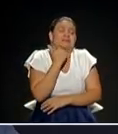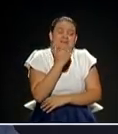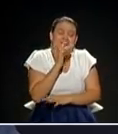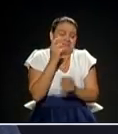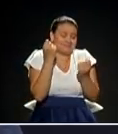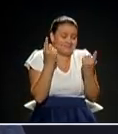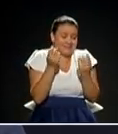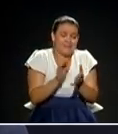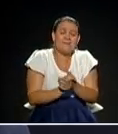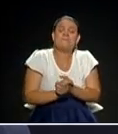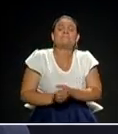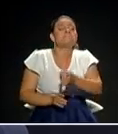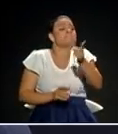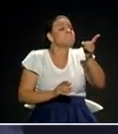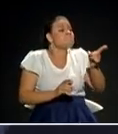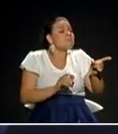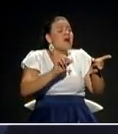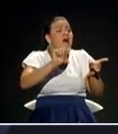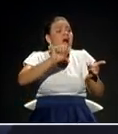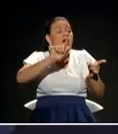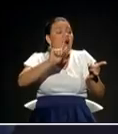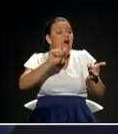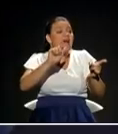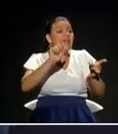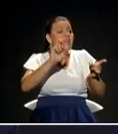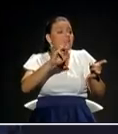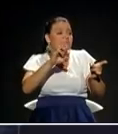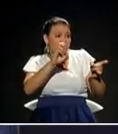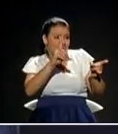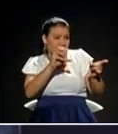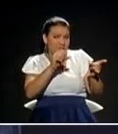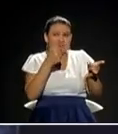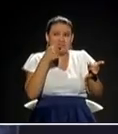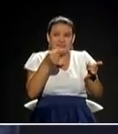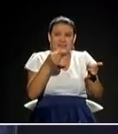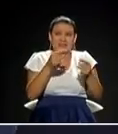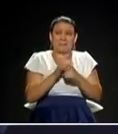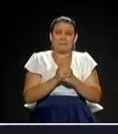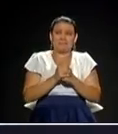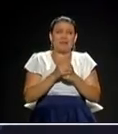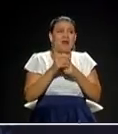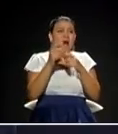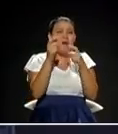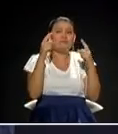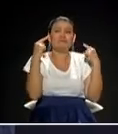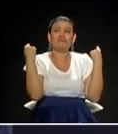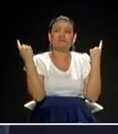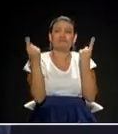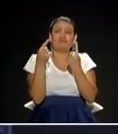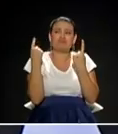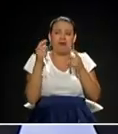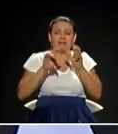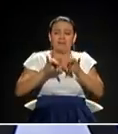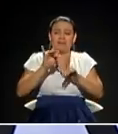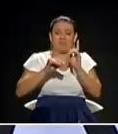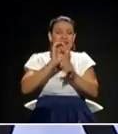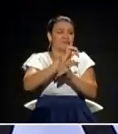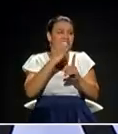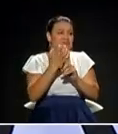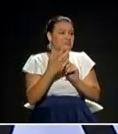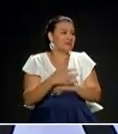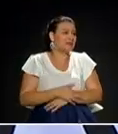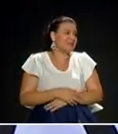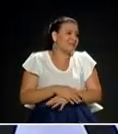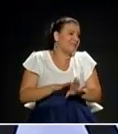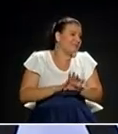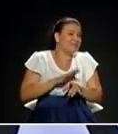Mire, Alfredo, en el tema de democratizar, creo que la Secretaría de Cultura es muy democrática. Es muy... O sea, en la red